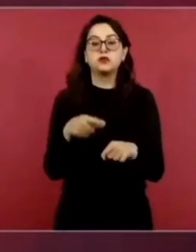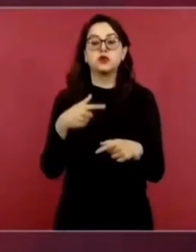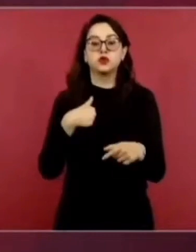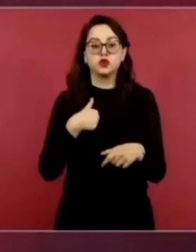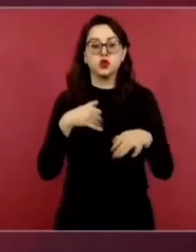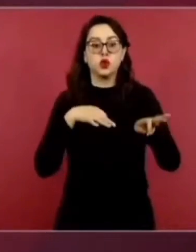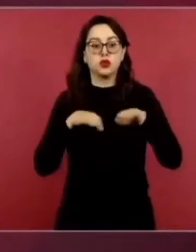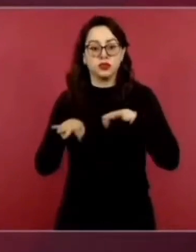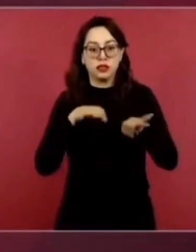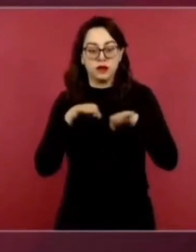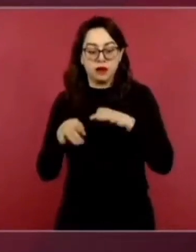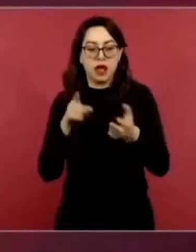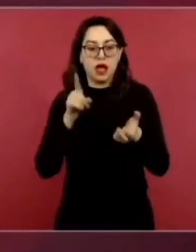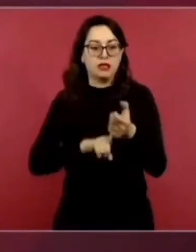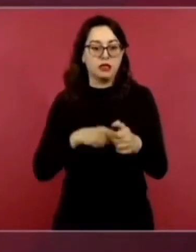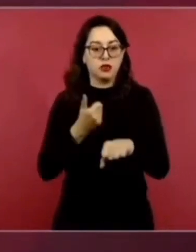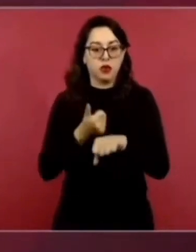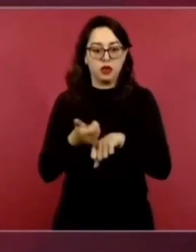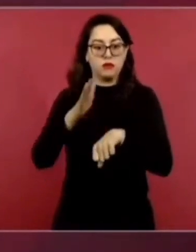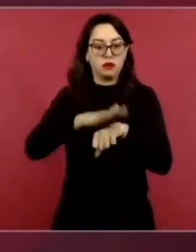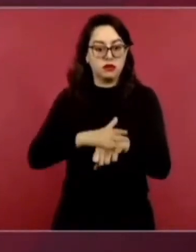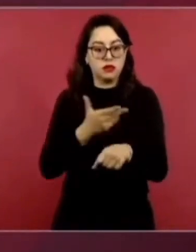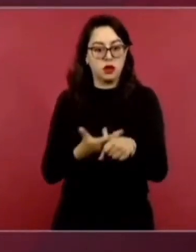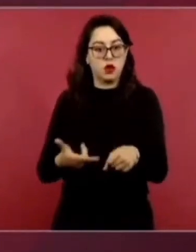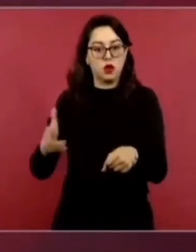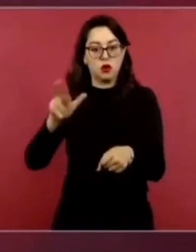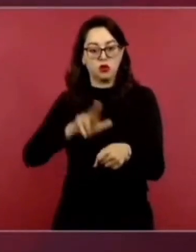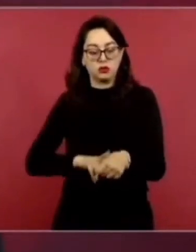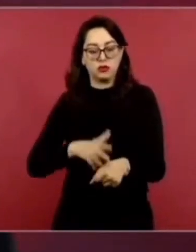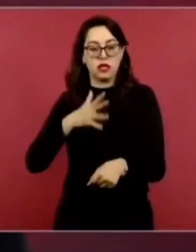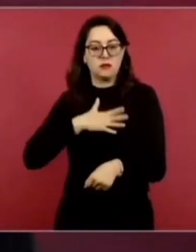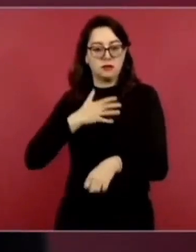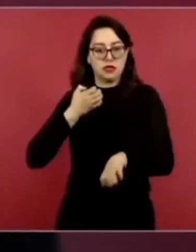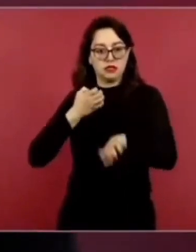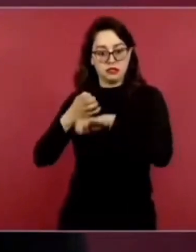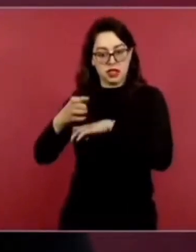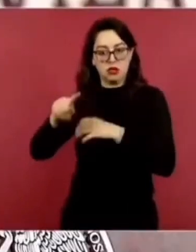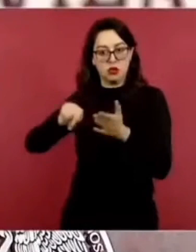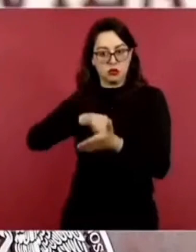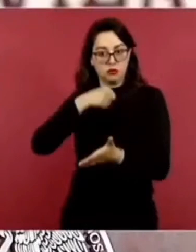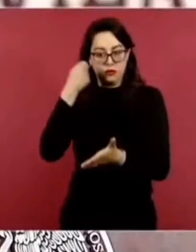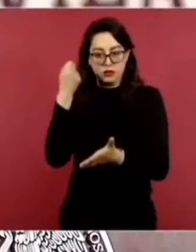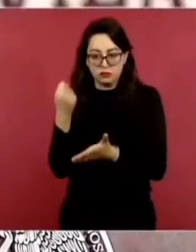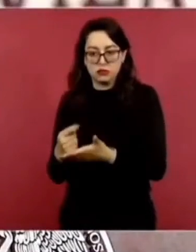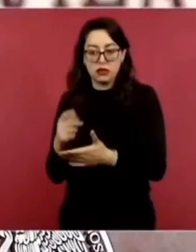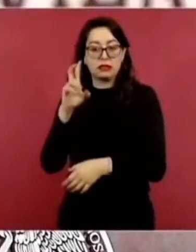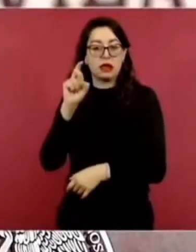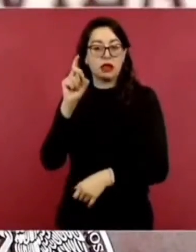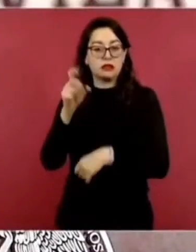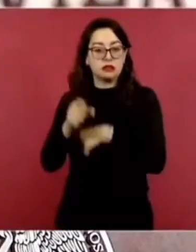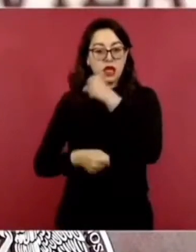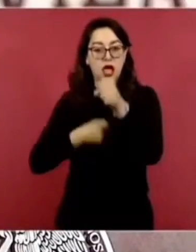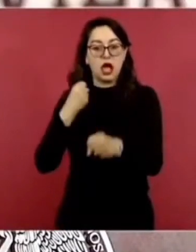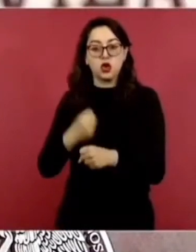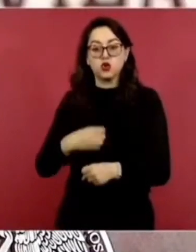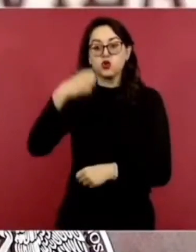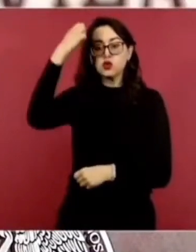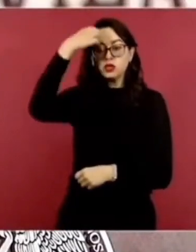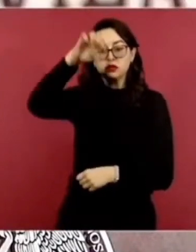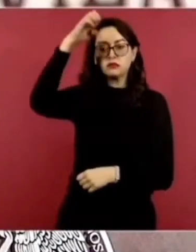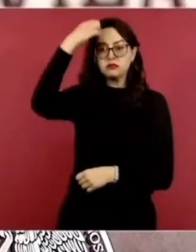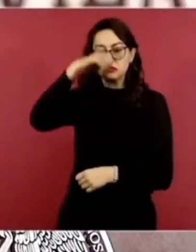administrativas de la salud por más de 30 años en mi estado, en Tamaulipas. Y ahí vimos cómo se fueron